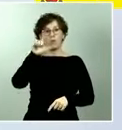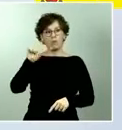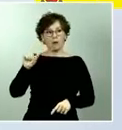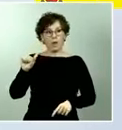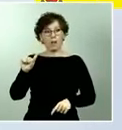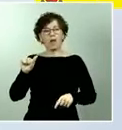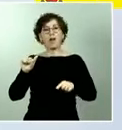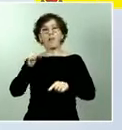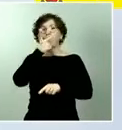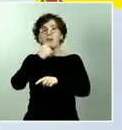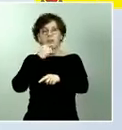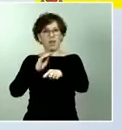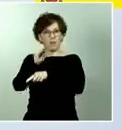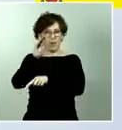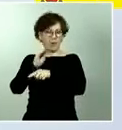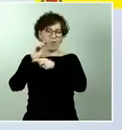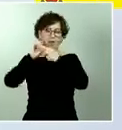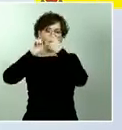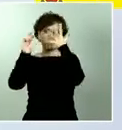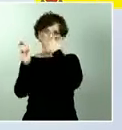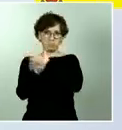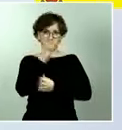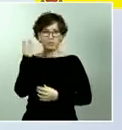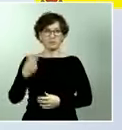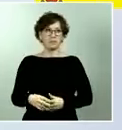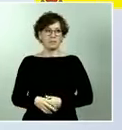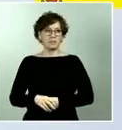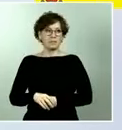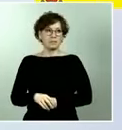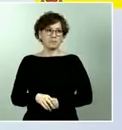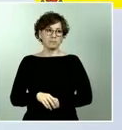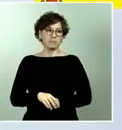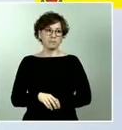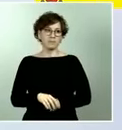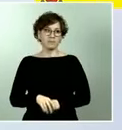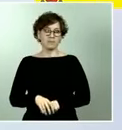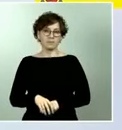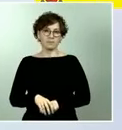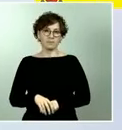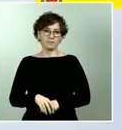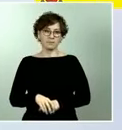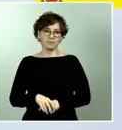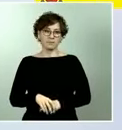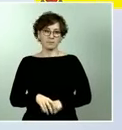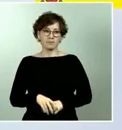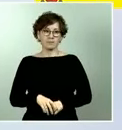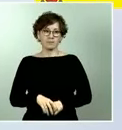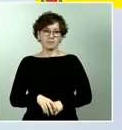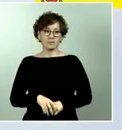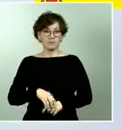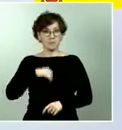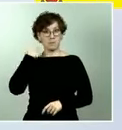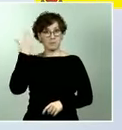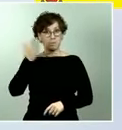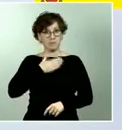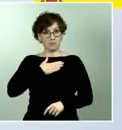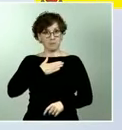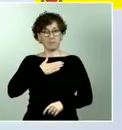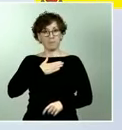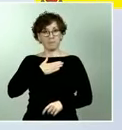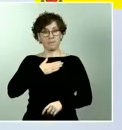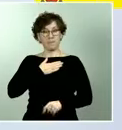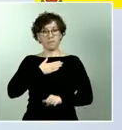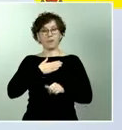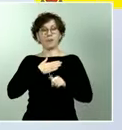instrumentos. Y mañana mismo, el presidente del Gobierno completará la primera ronda de contactos